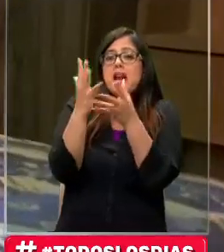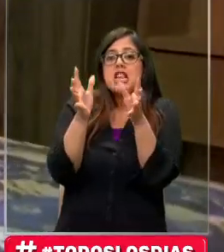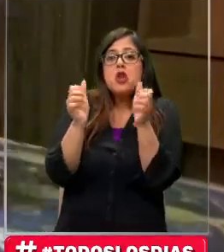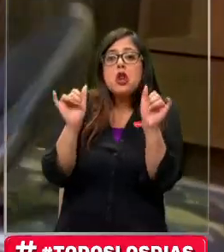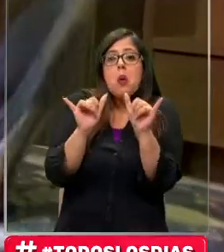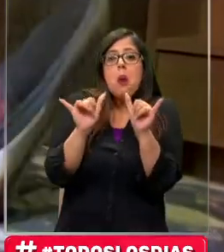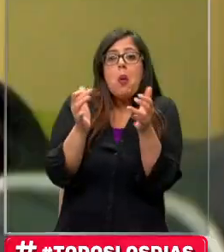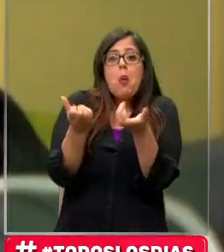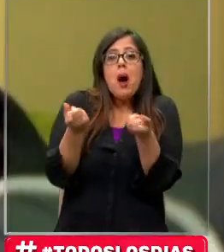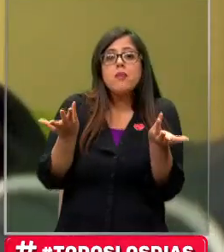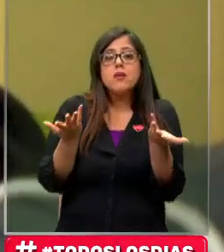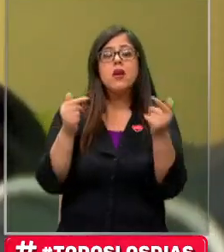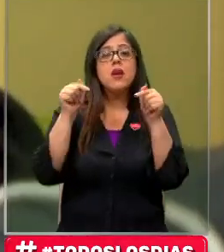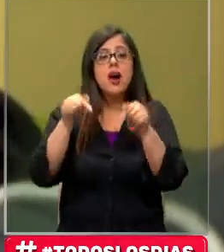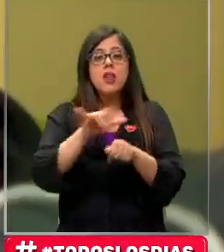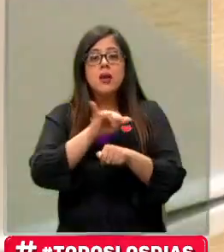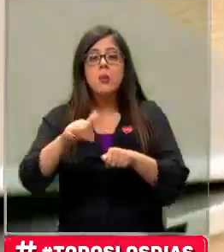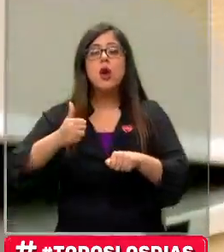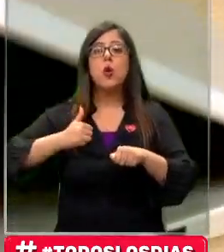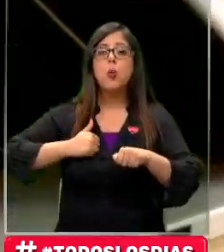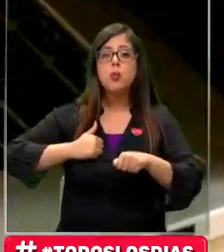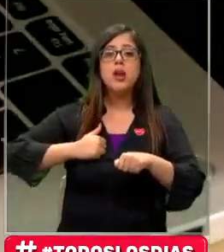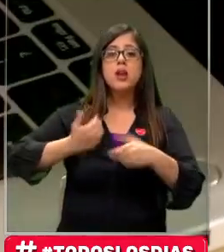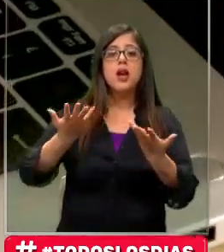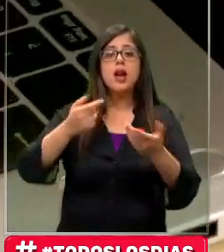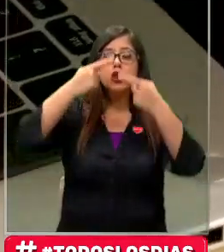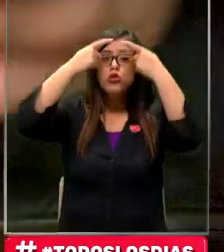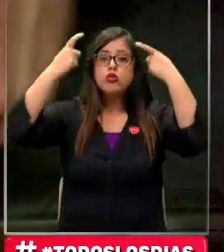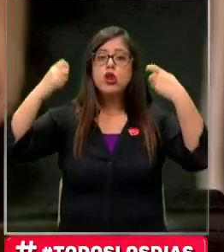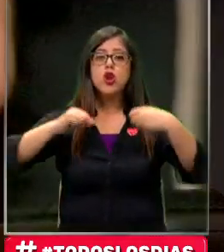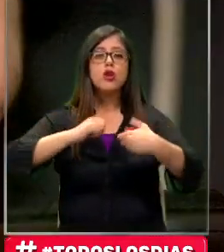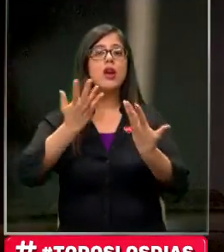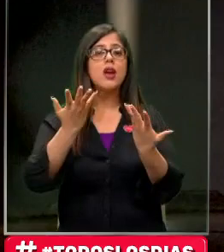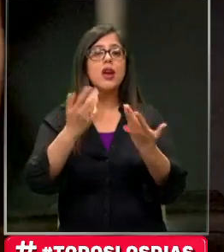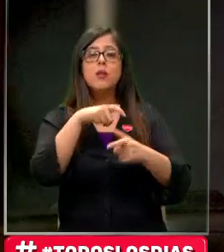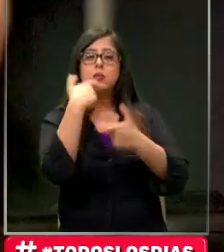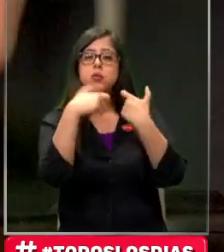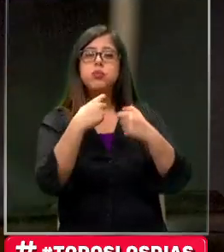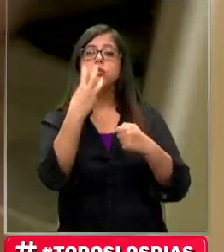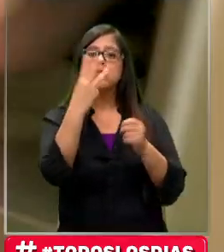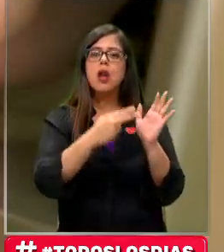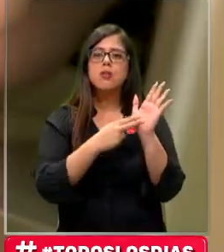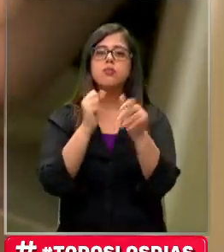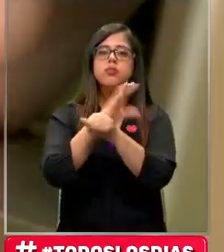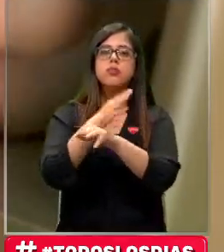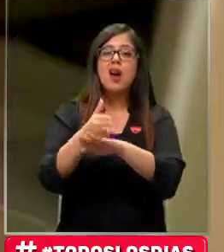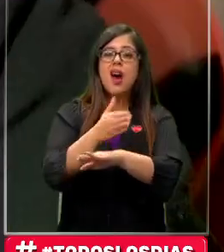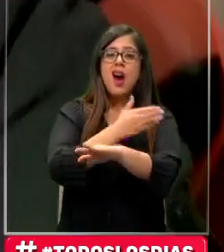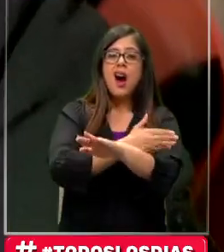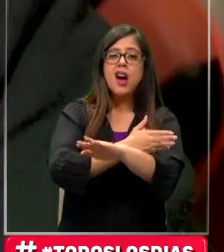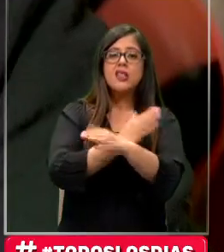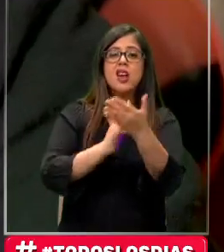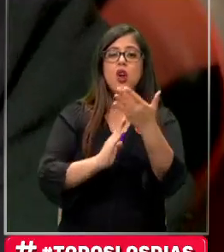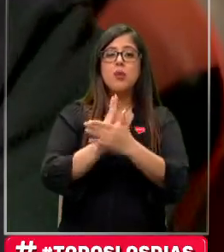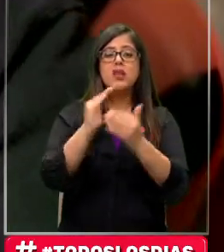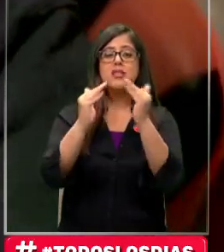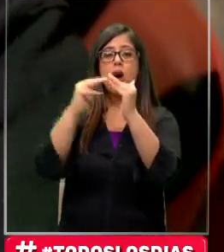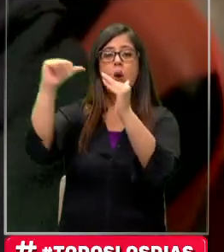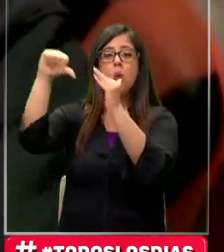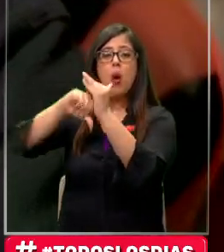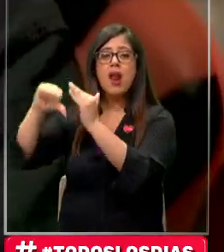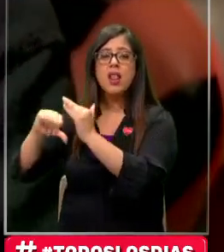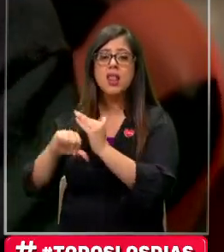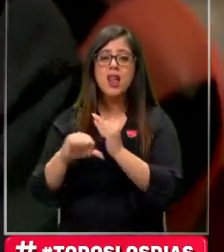plena pandemia decidió cumplir su sueño de ser comediante. Alcanzó a hacer tres shows antes que comenzara el confinamiento.